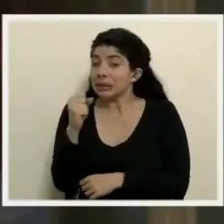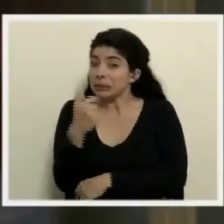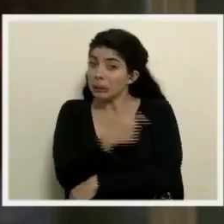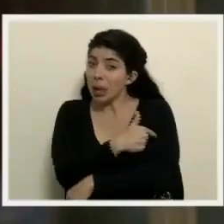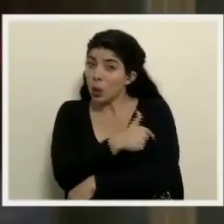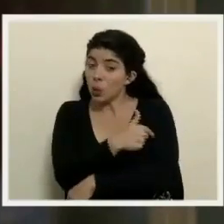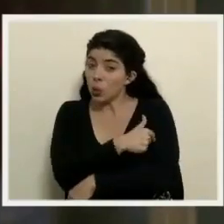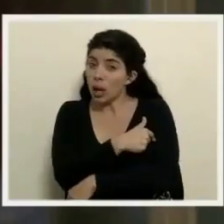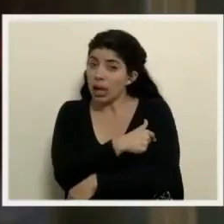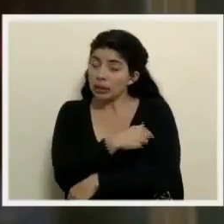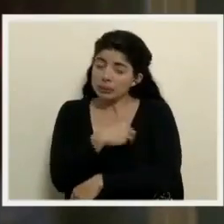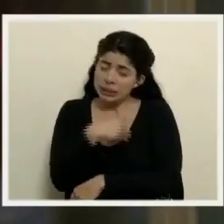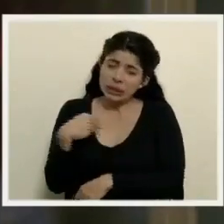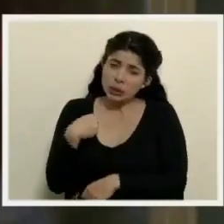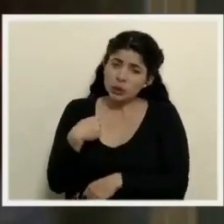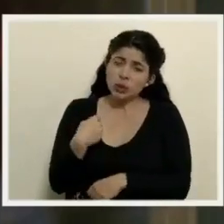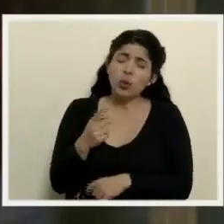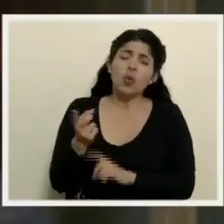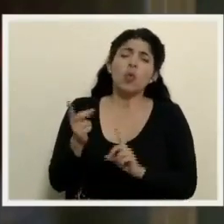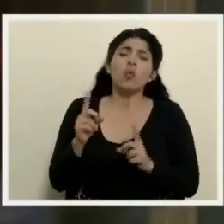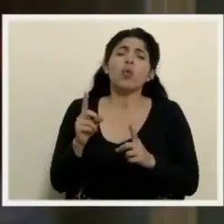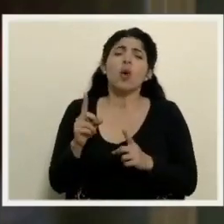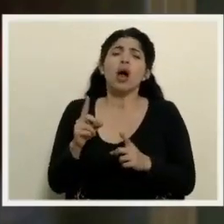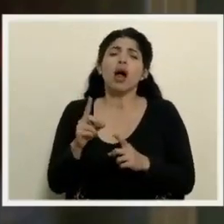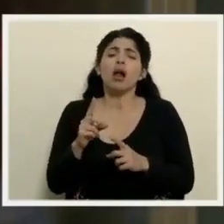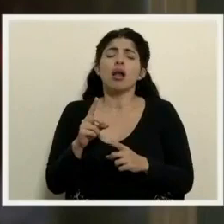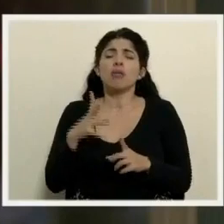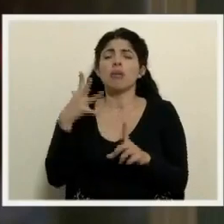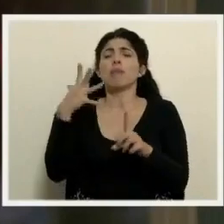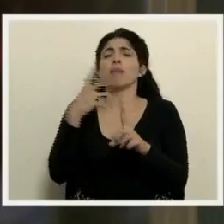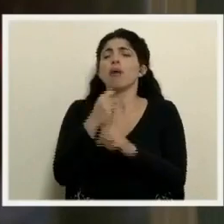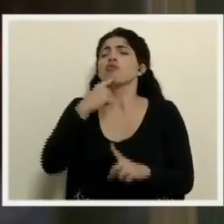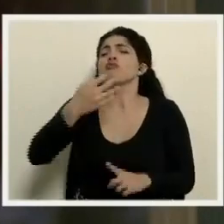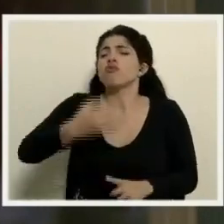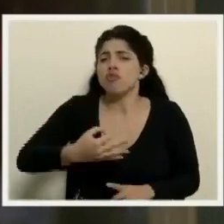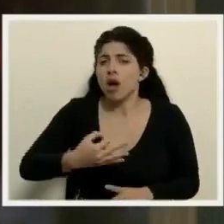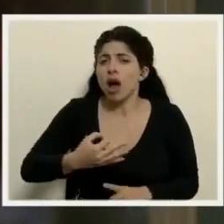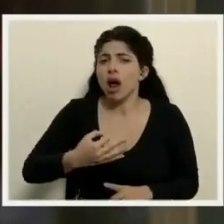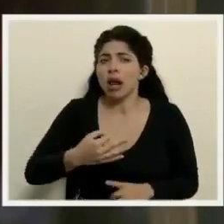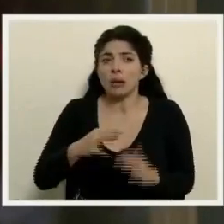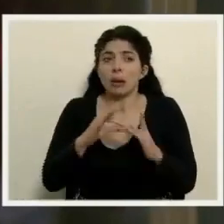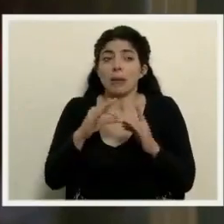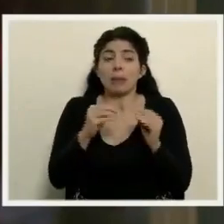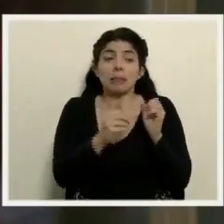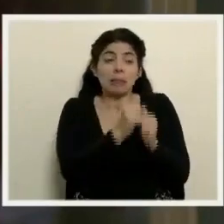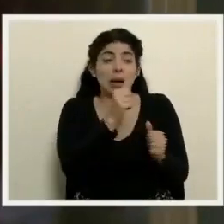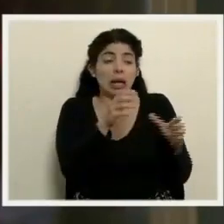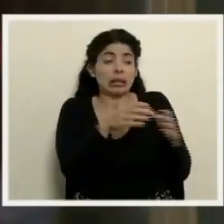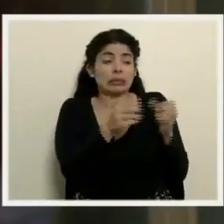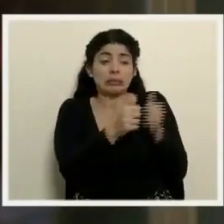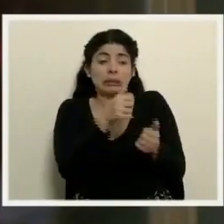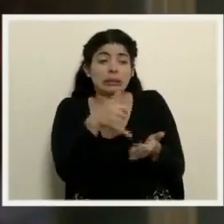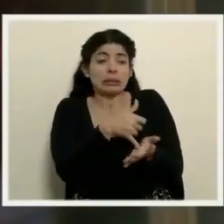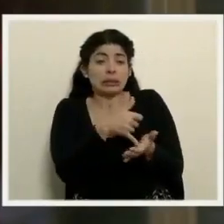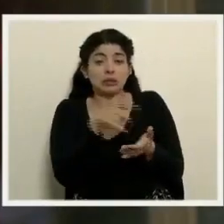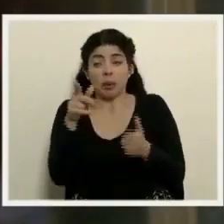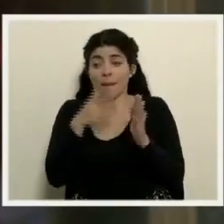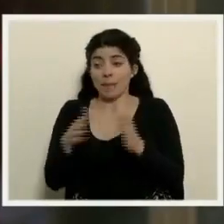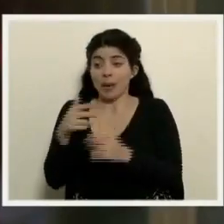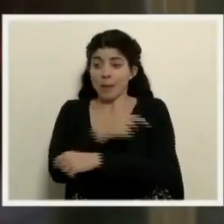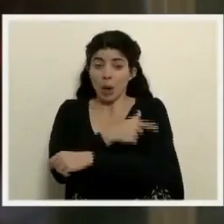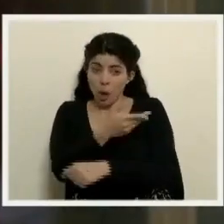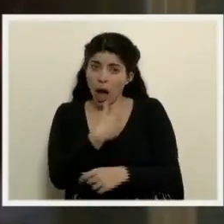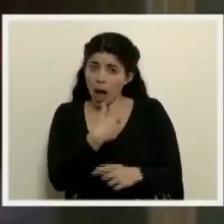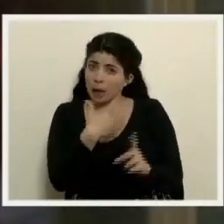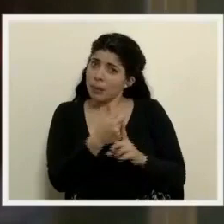país, ¿cuál es el real impacto en sectores de la población, sobre todo los más vulnerables, de este plan de vacunación